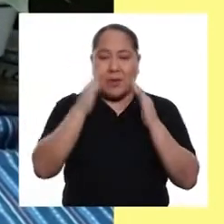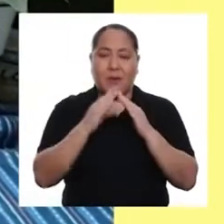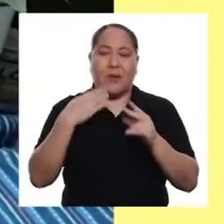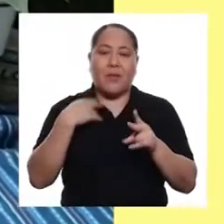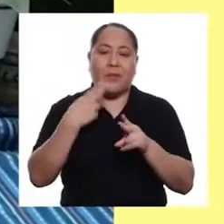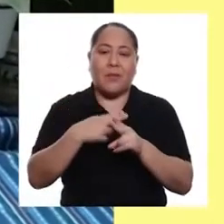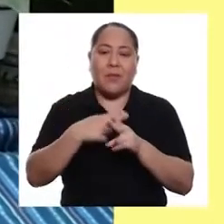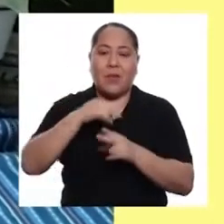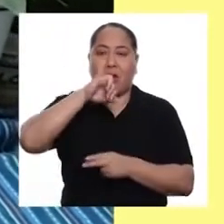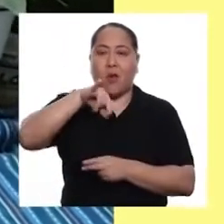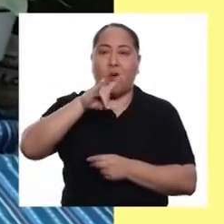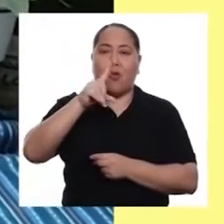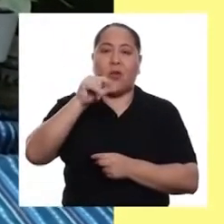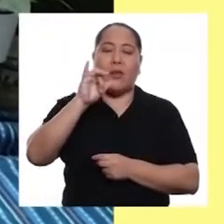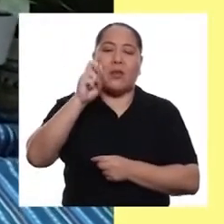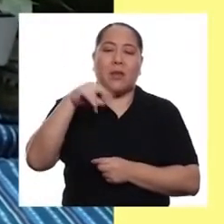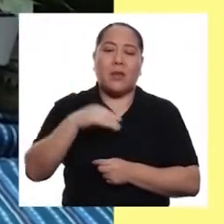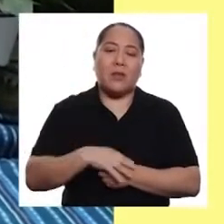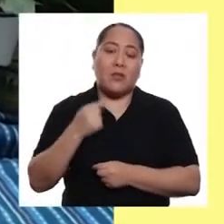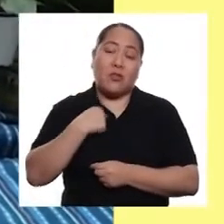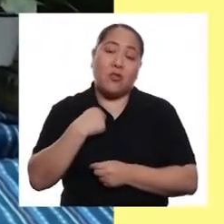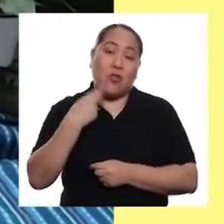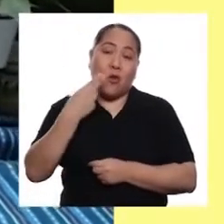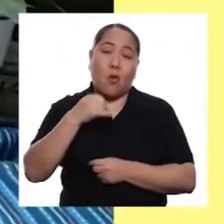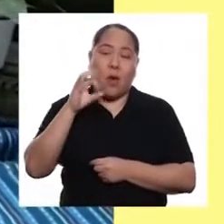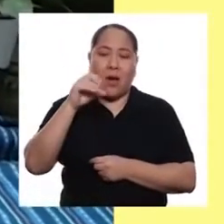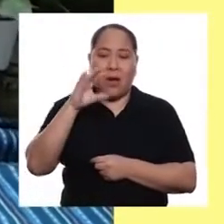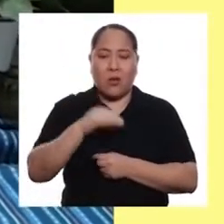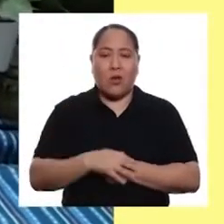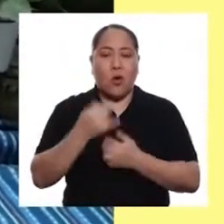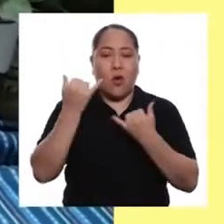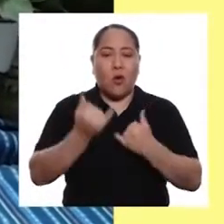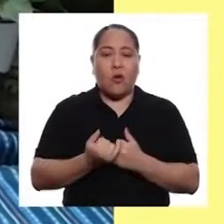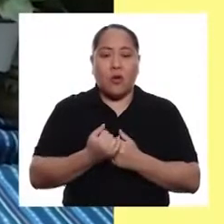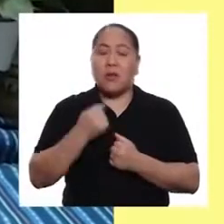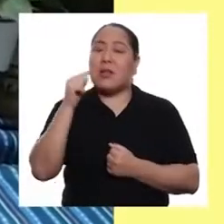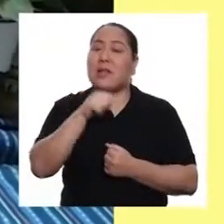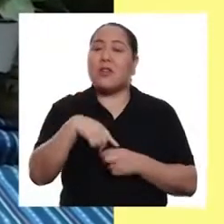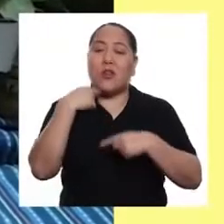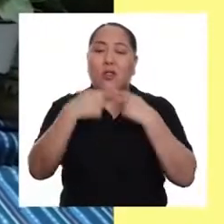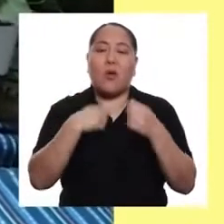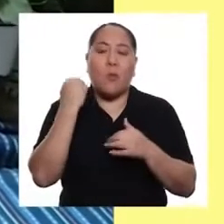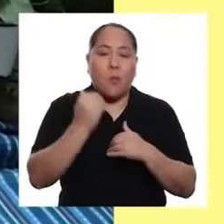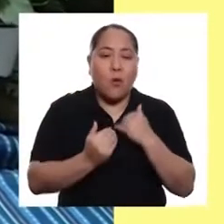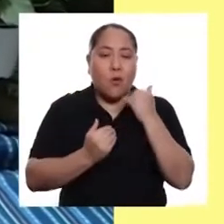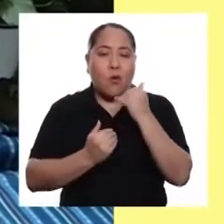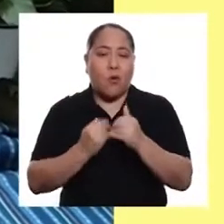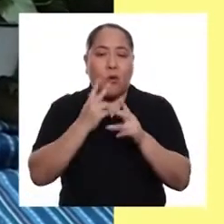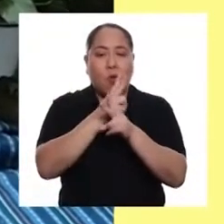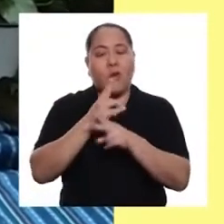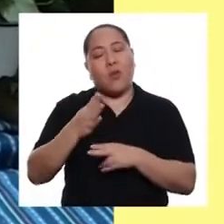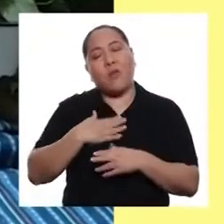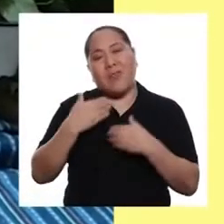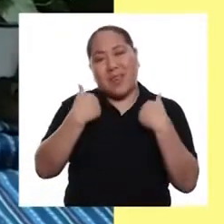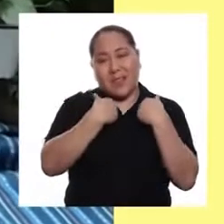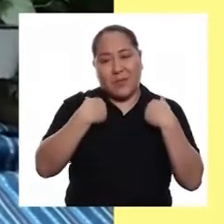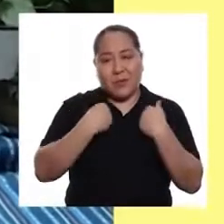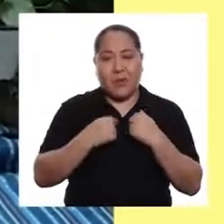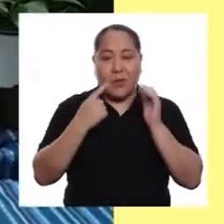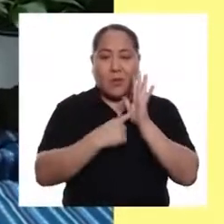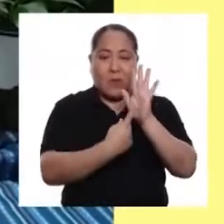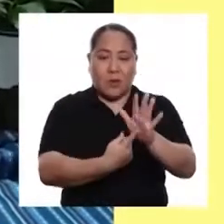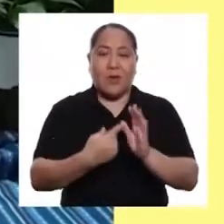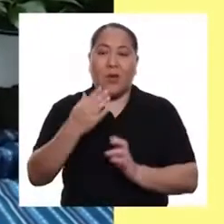Casa. Mi nombre es Juliana y soy de Huancacho. Hoy les contaré paso a paso cómo cuido a mi